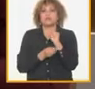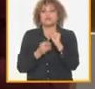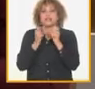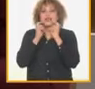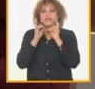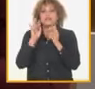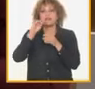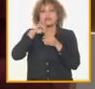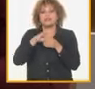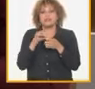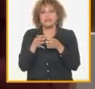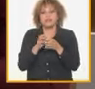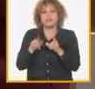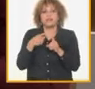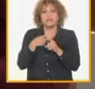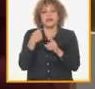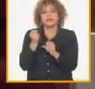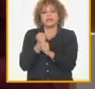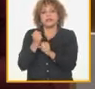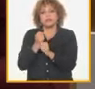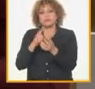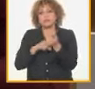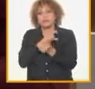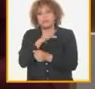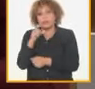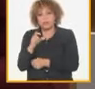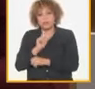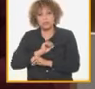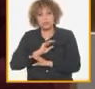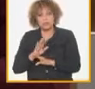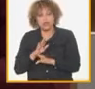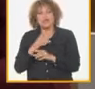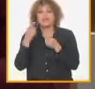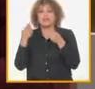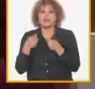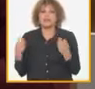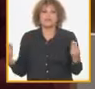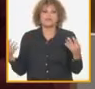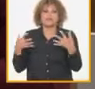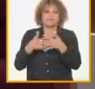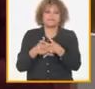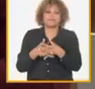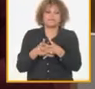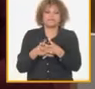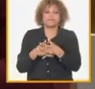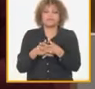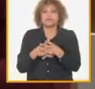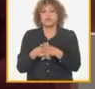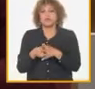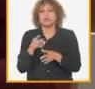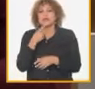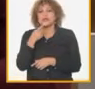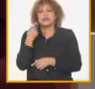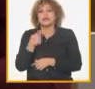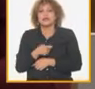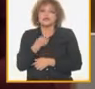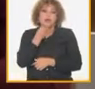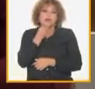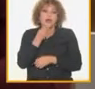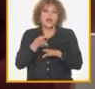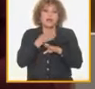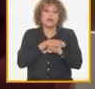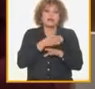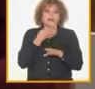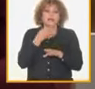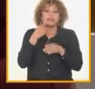funcionamiento del partido podremos incidir mucho más y no podremos hablar de fortalecimiento de la vida interna del